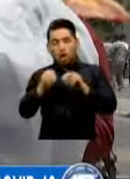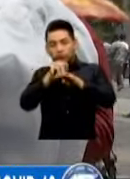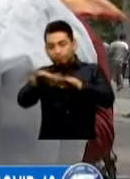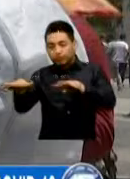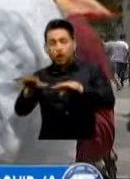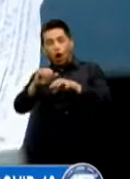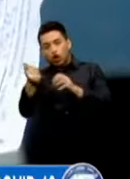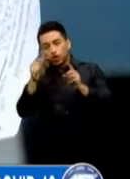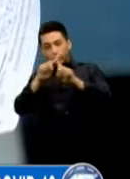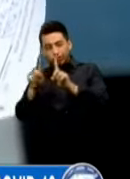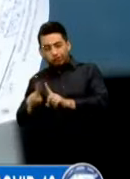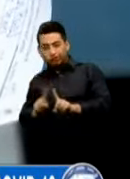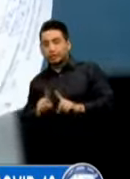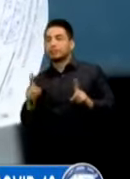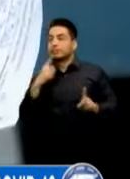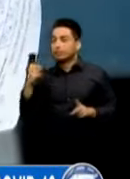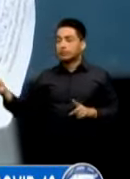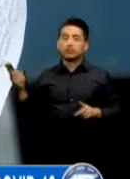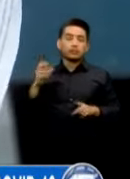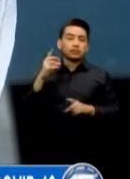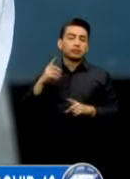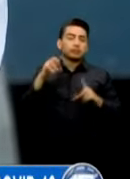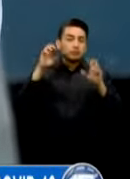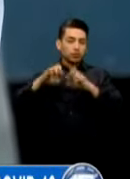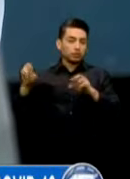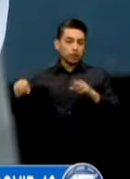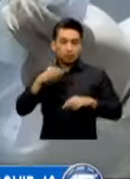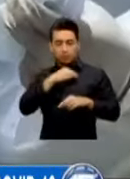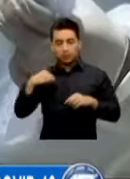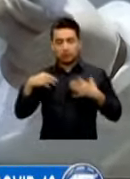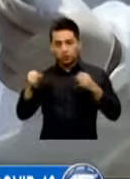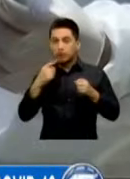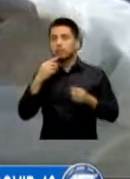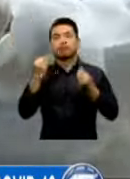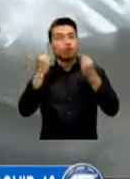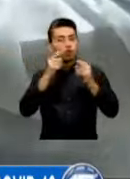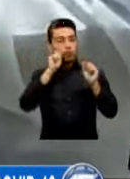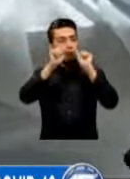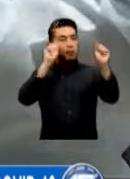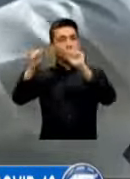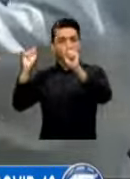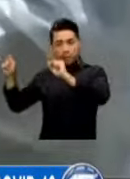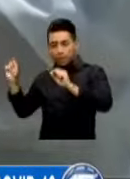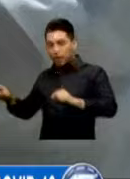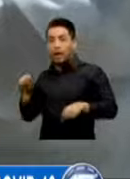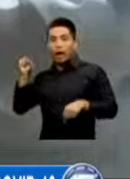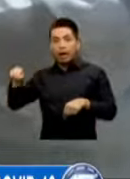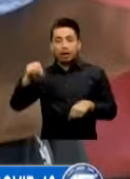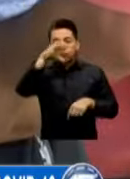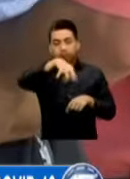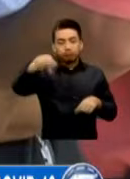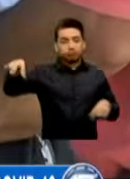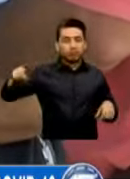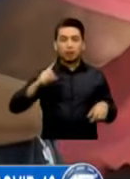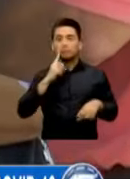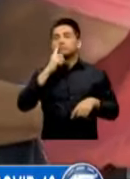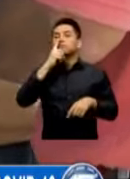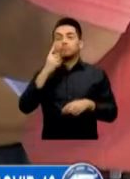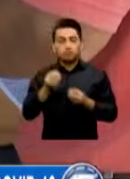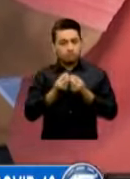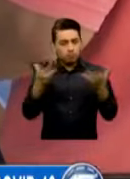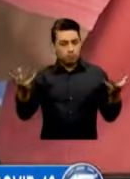es mucho más contagiosa que otras variantes De junio a la fecha los puestos de hisopado han reportado que cada vez más personas